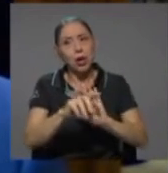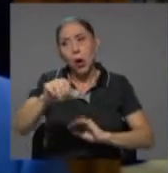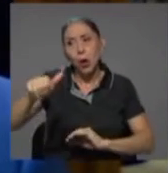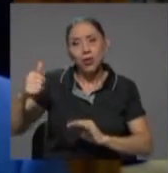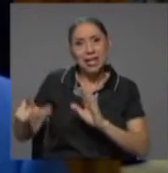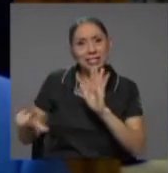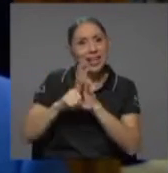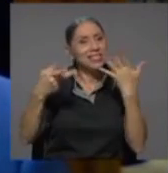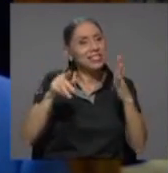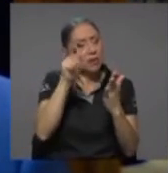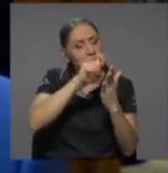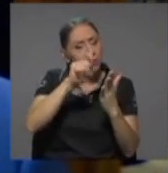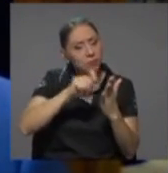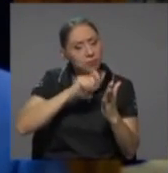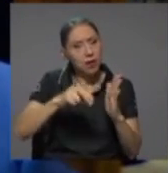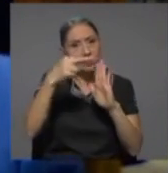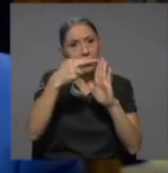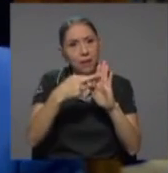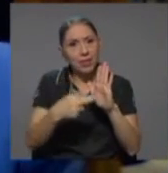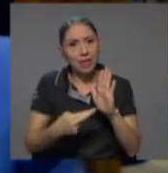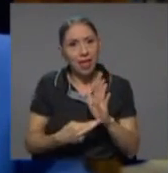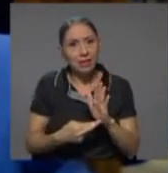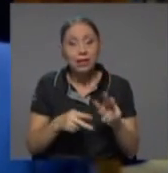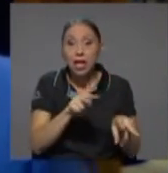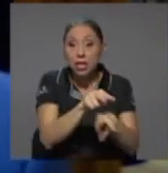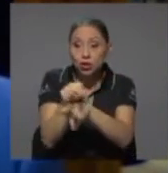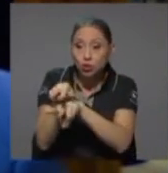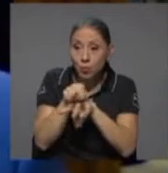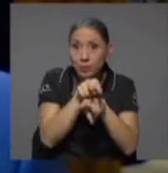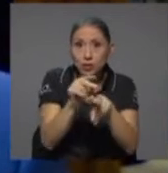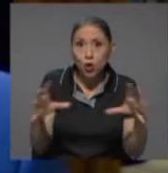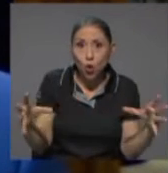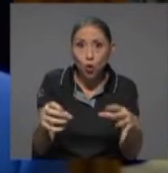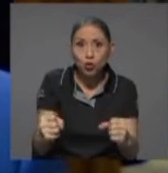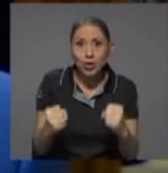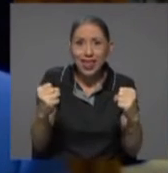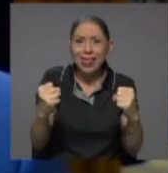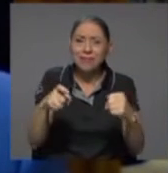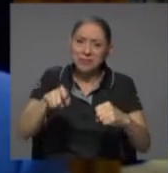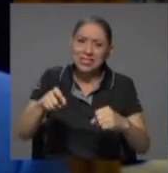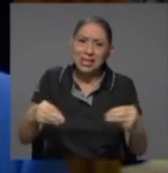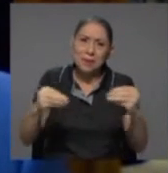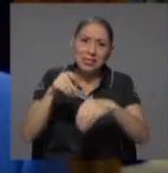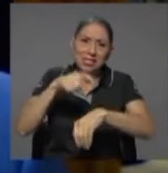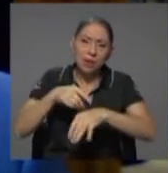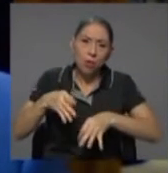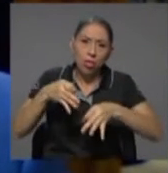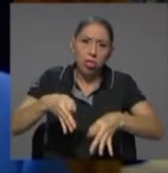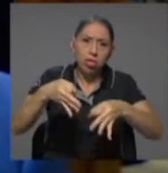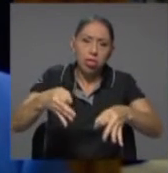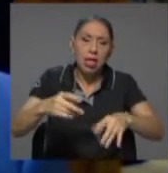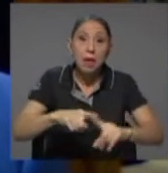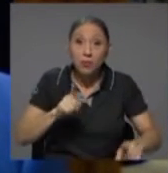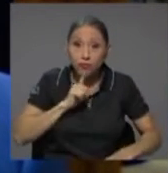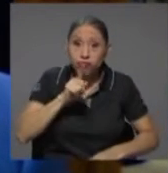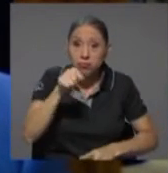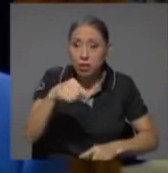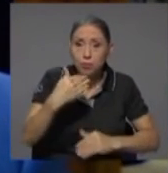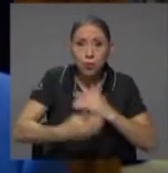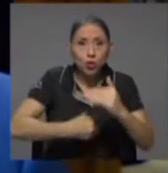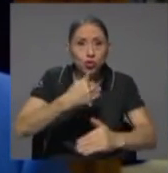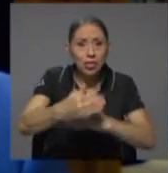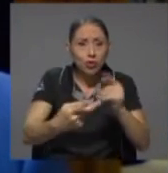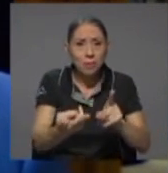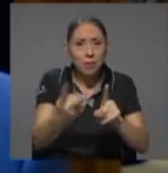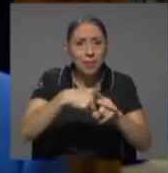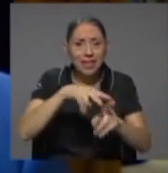reglamentadas y la de supervisión consolidada, esa va a tomar un poco más de tiempo, pero ciertamente están en proceso de implementación